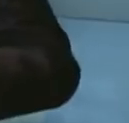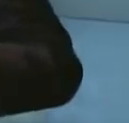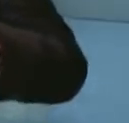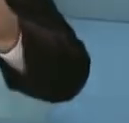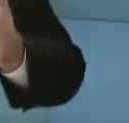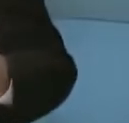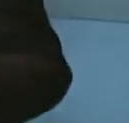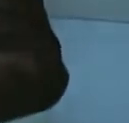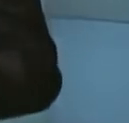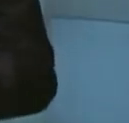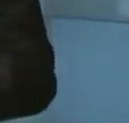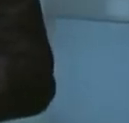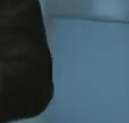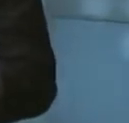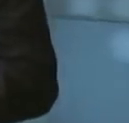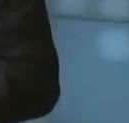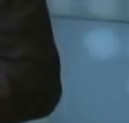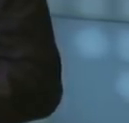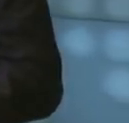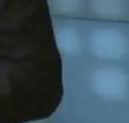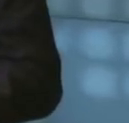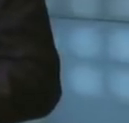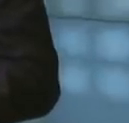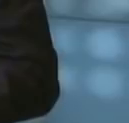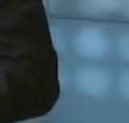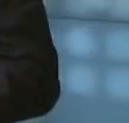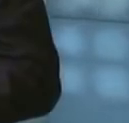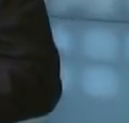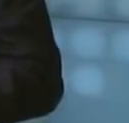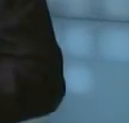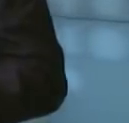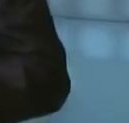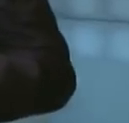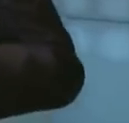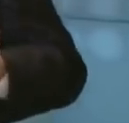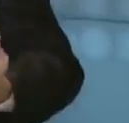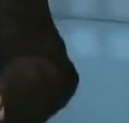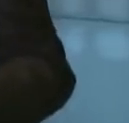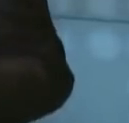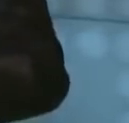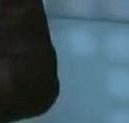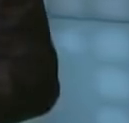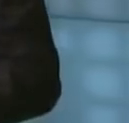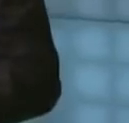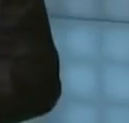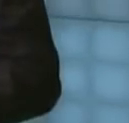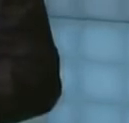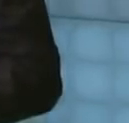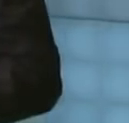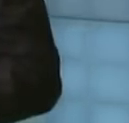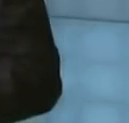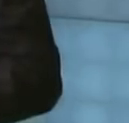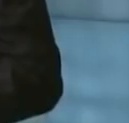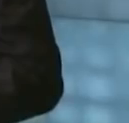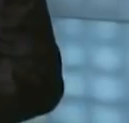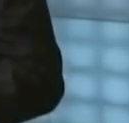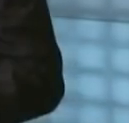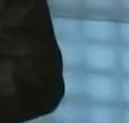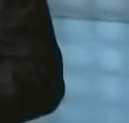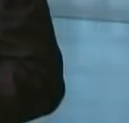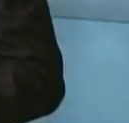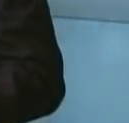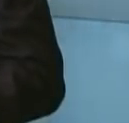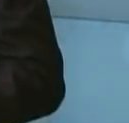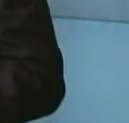Pero vamos a hacer un alto en estos temas para establecer un contacto de inmediato al Guaraira Repano con el presidente